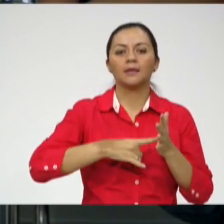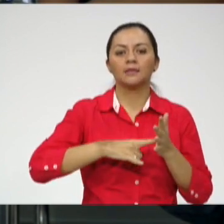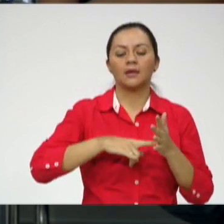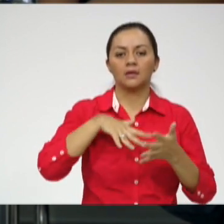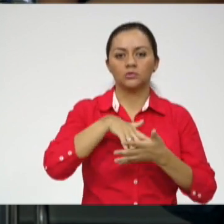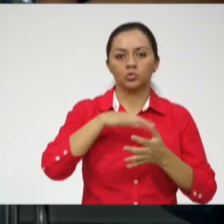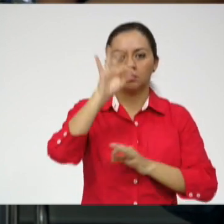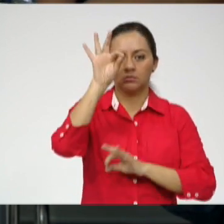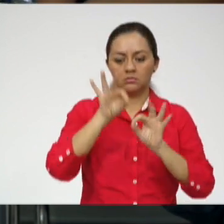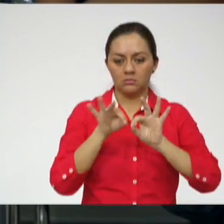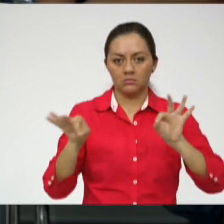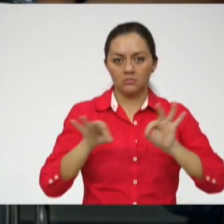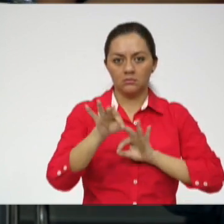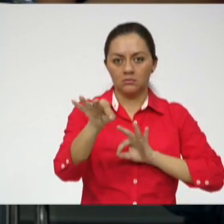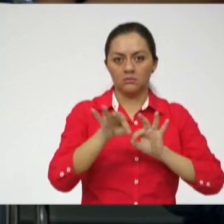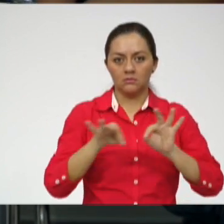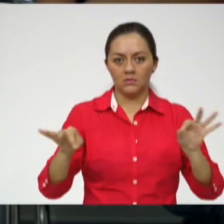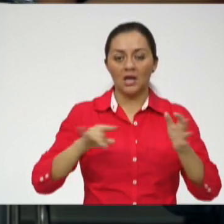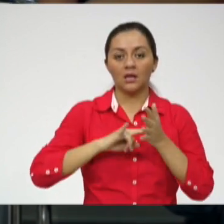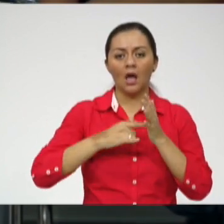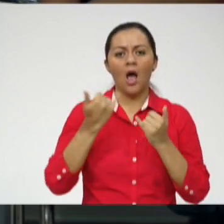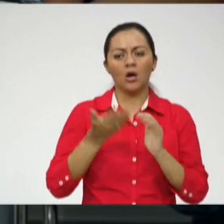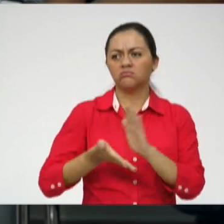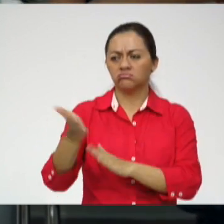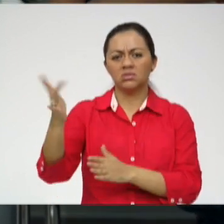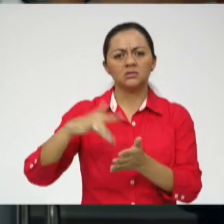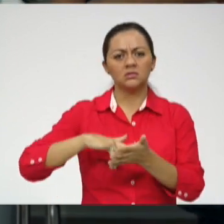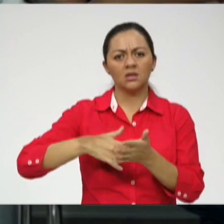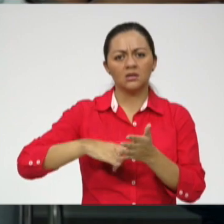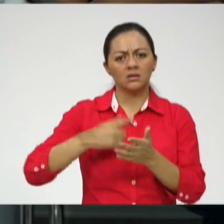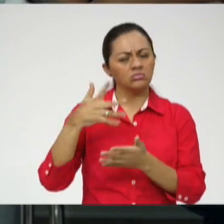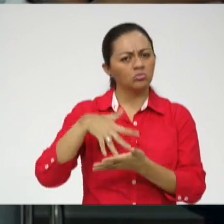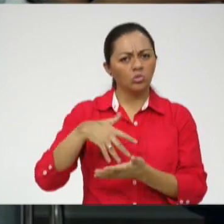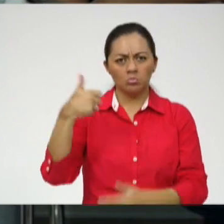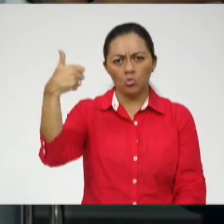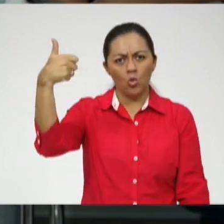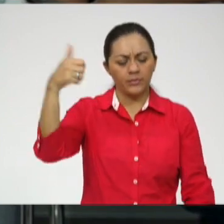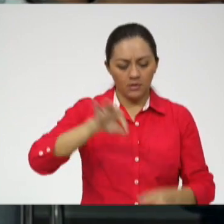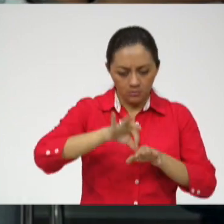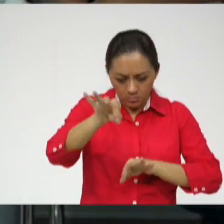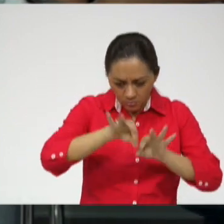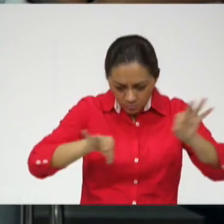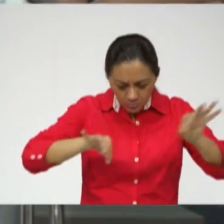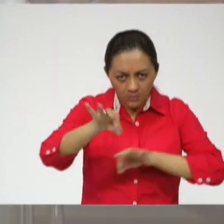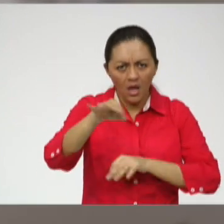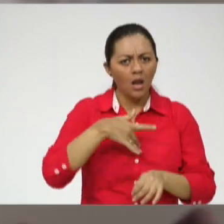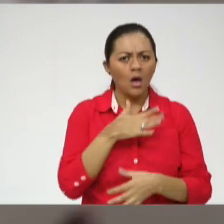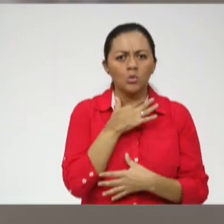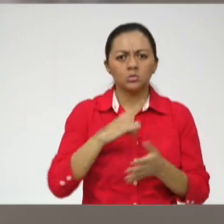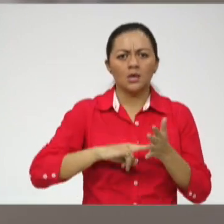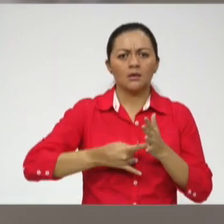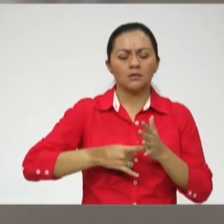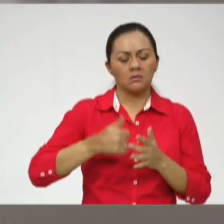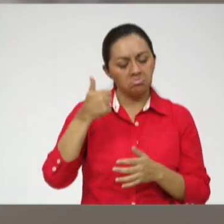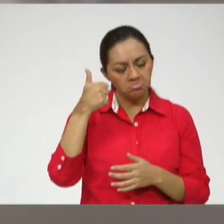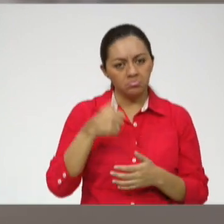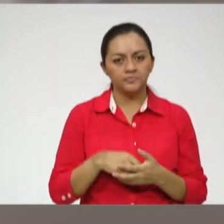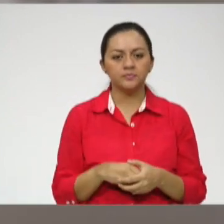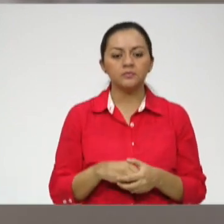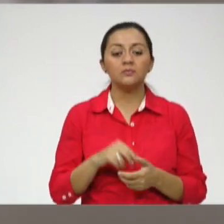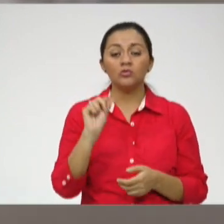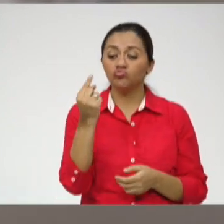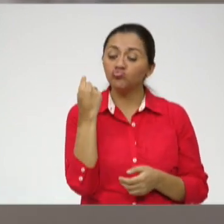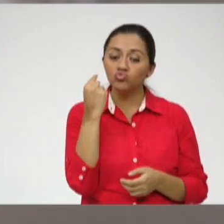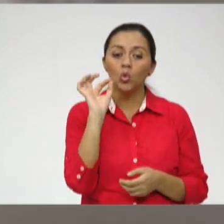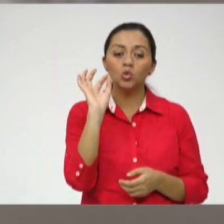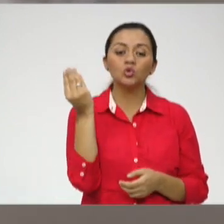Entonces, ahorita está estudiando arquitectura en la estatal y le está yendo de maravilla porque es lo que quiere estudiar. Hace poco tuvimos el caso de un